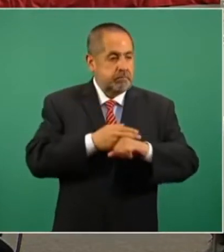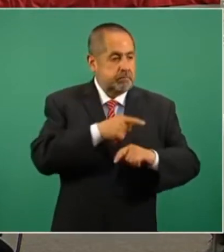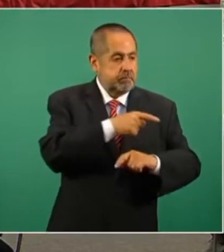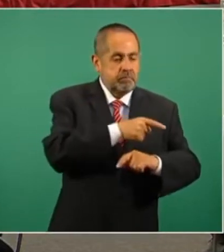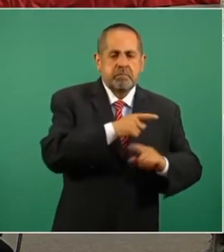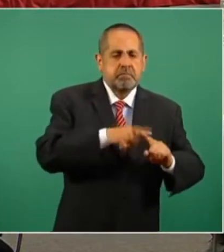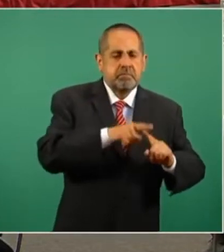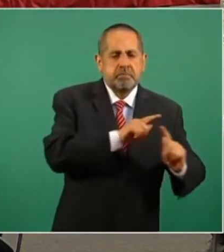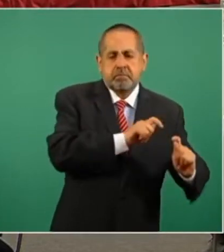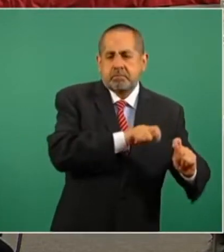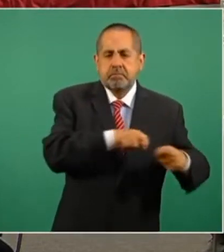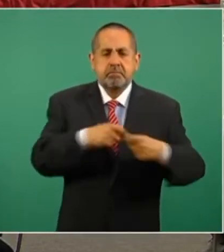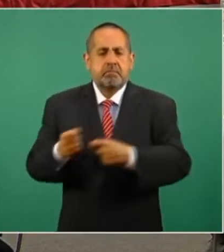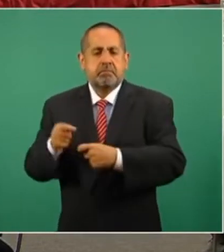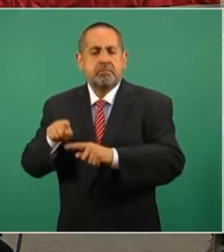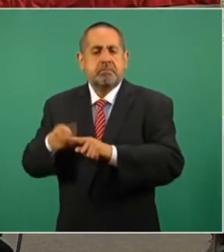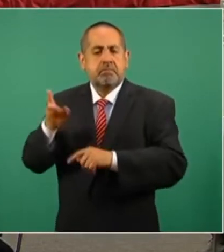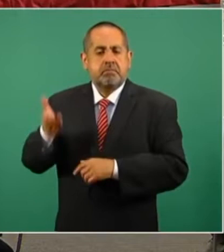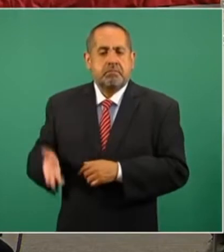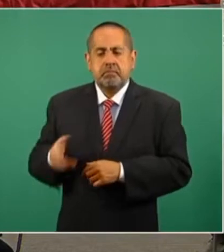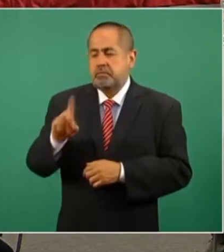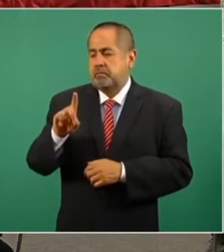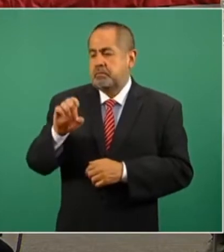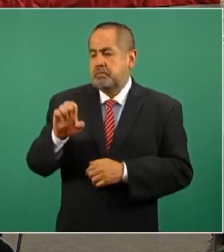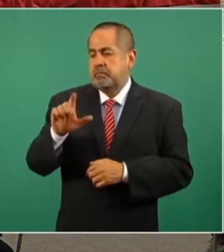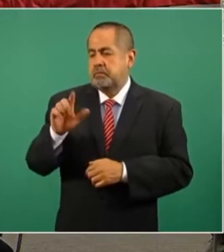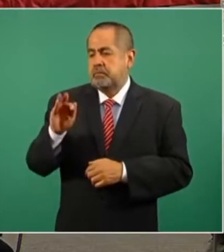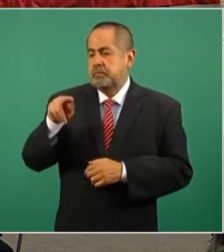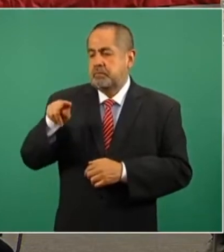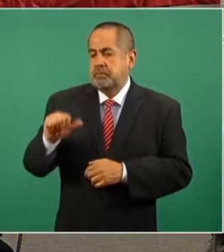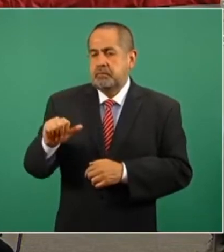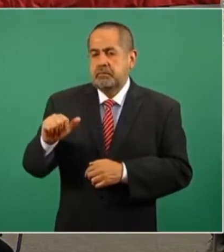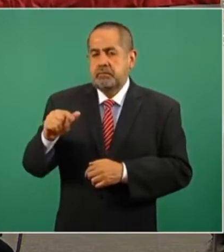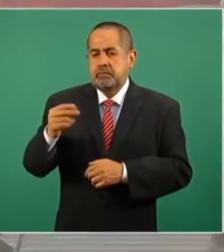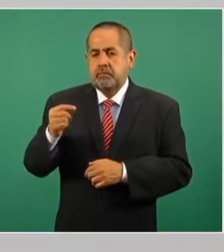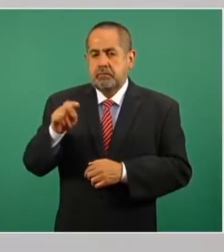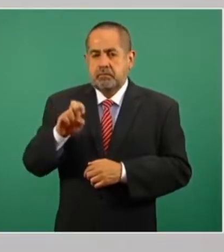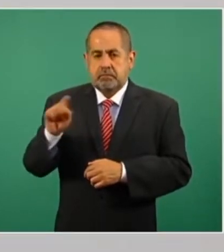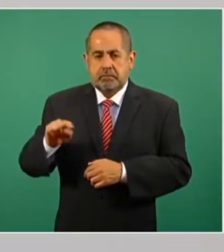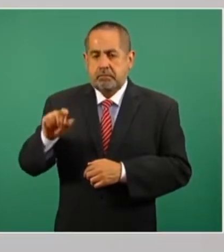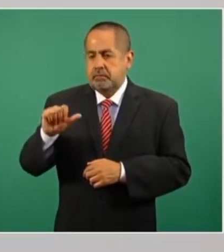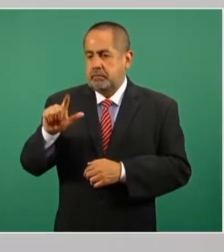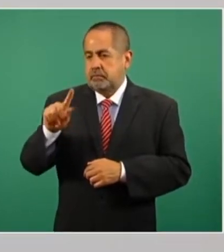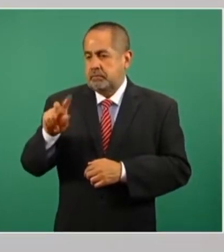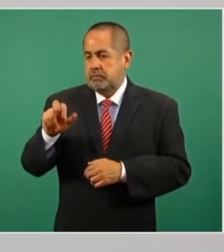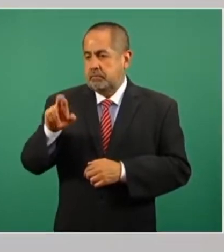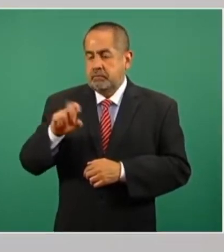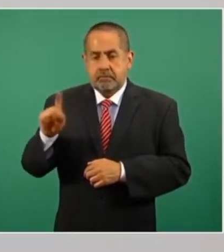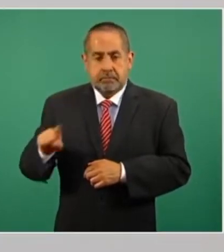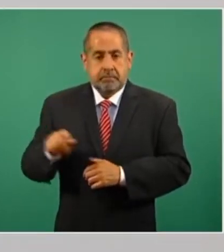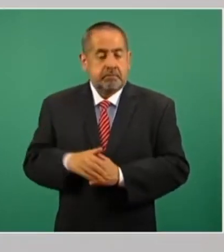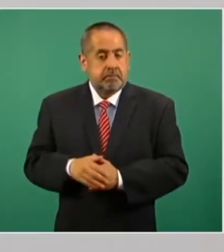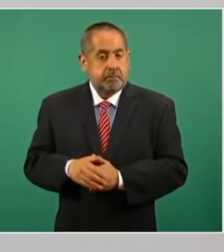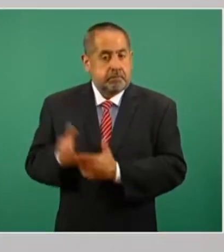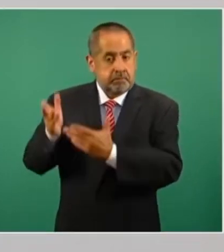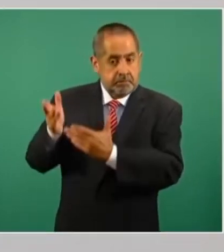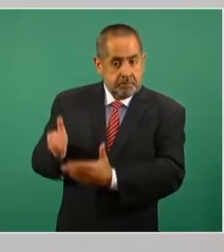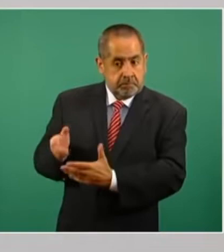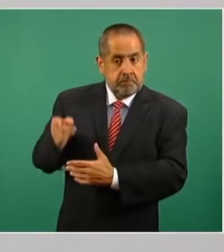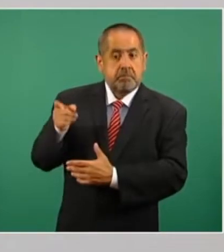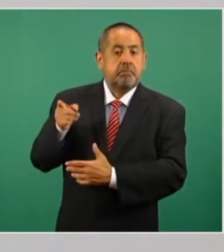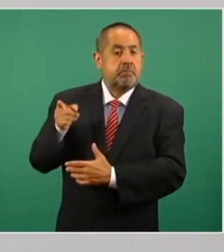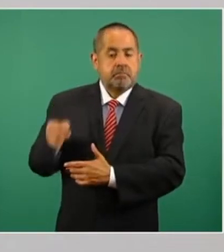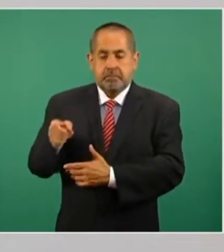Pública la maestra Delfina Gómez Álvarez, la maestra Delfina va a ser